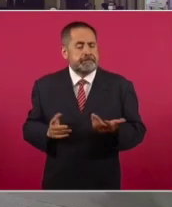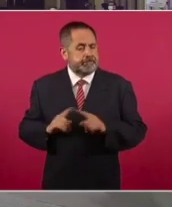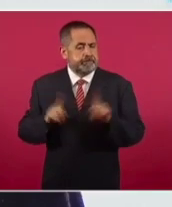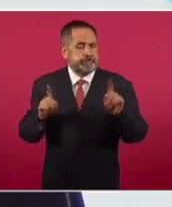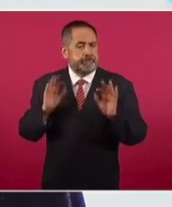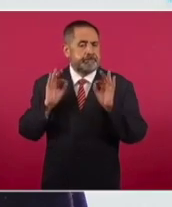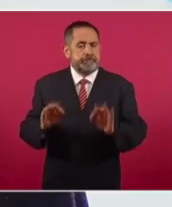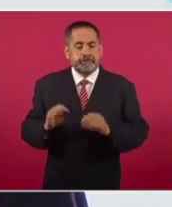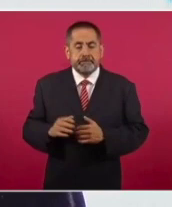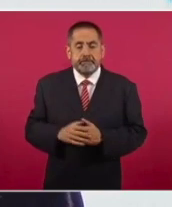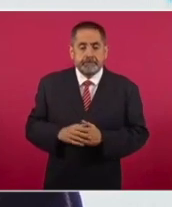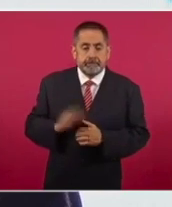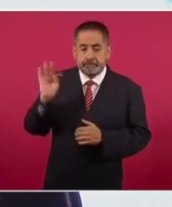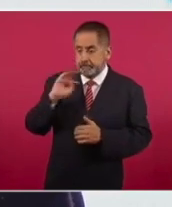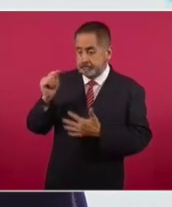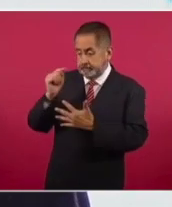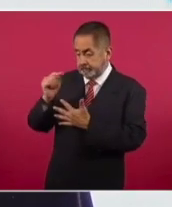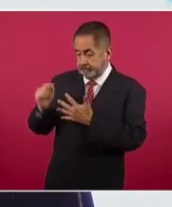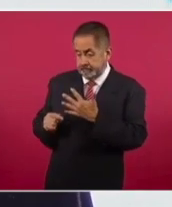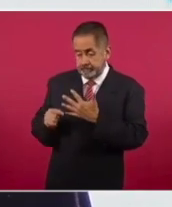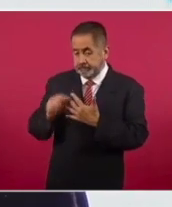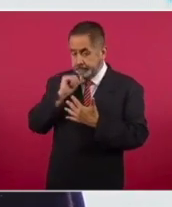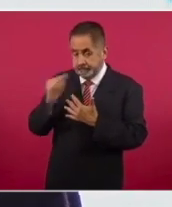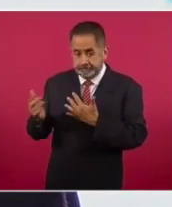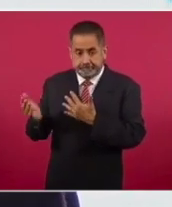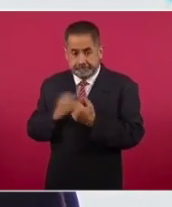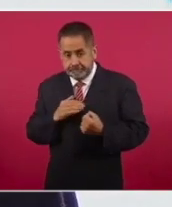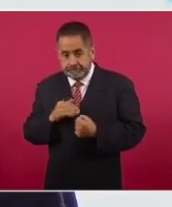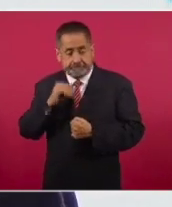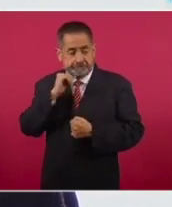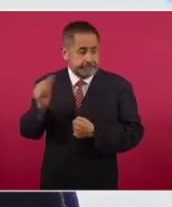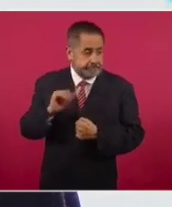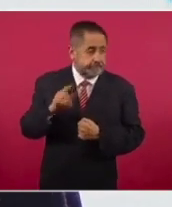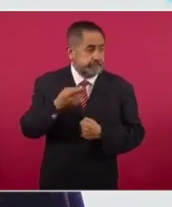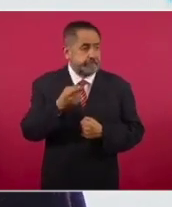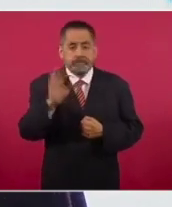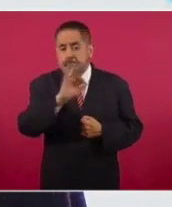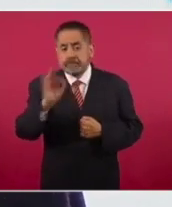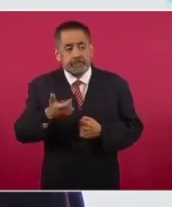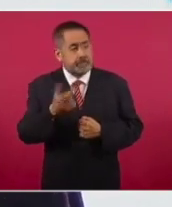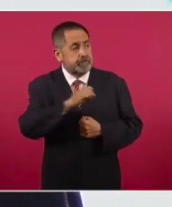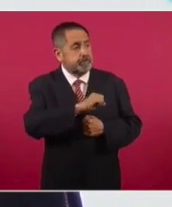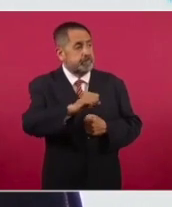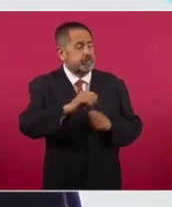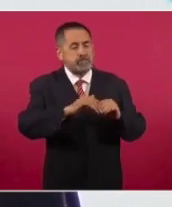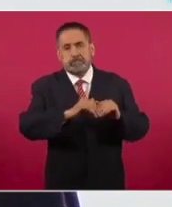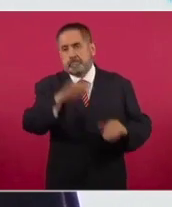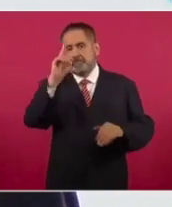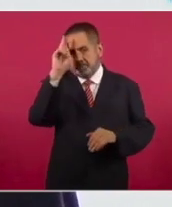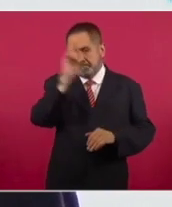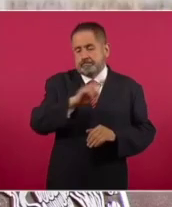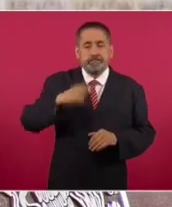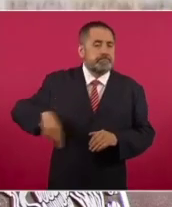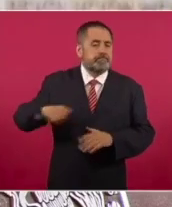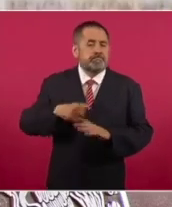porque sin este paquete y con ese mayor porcentaje de inflación, lo primero que habría caído